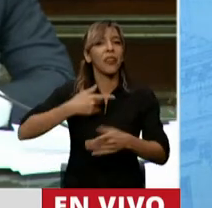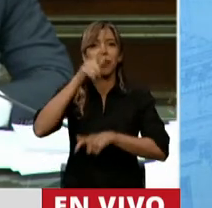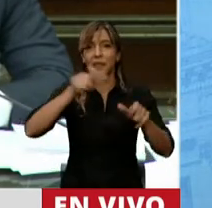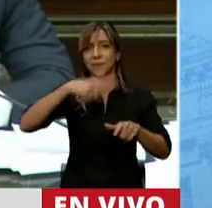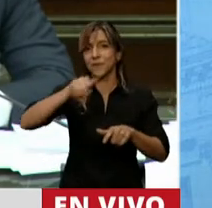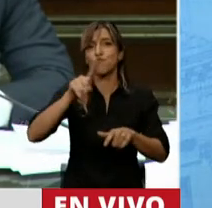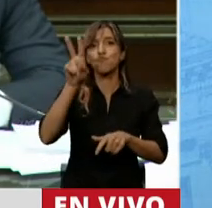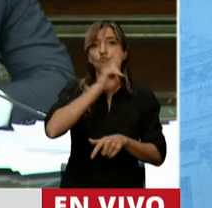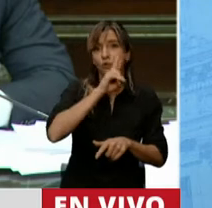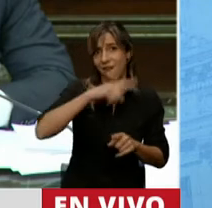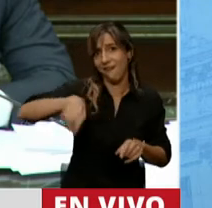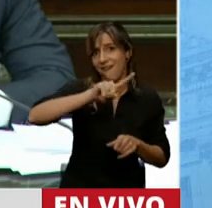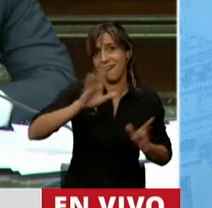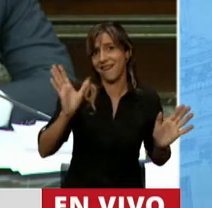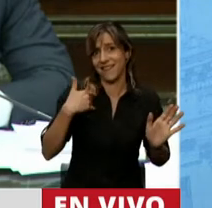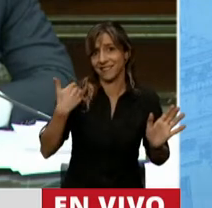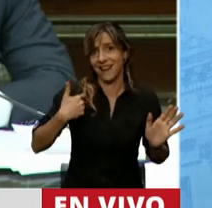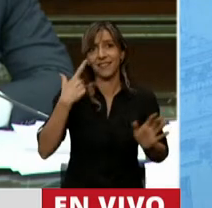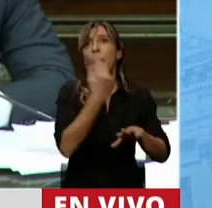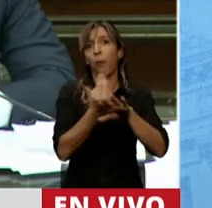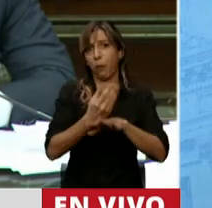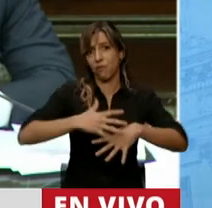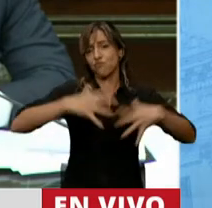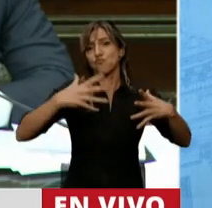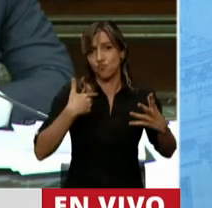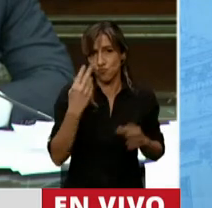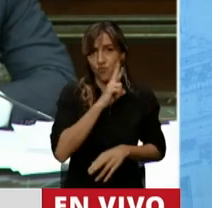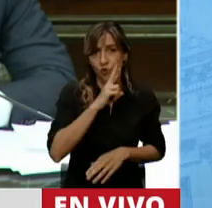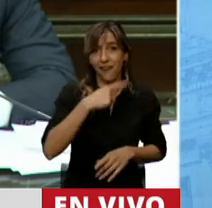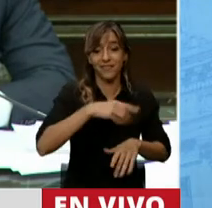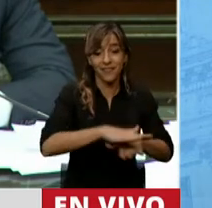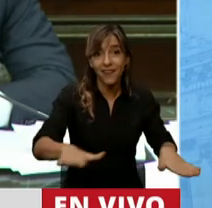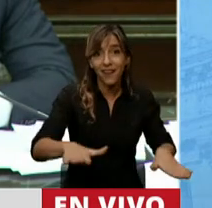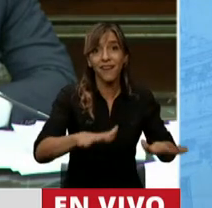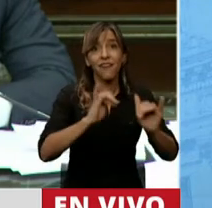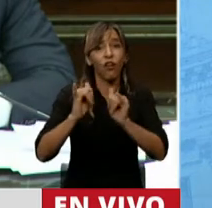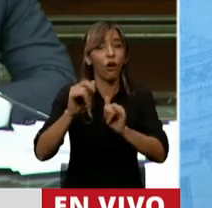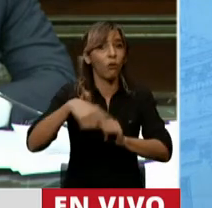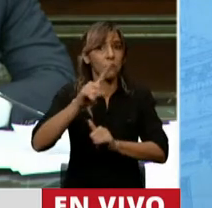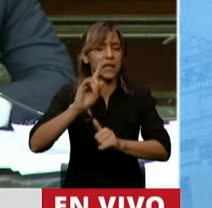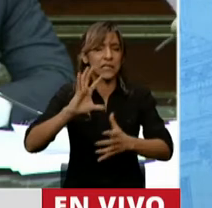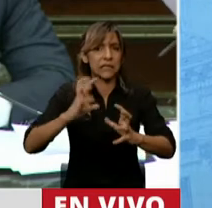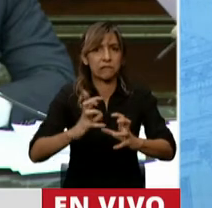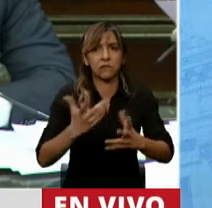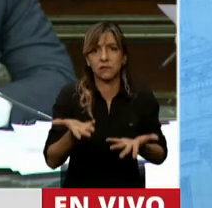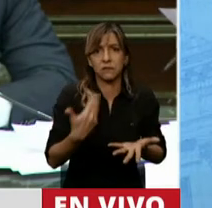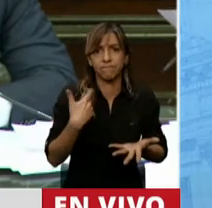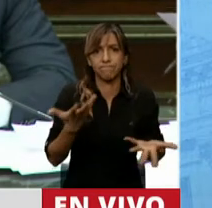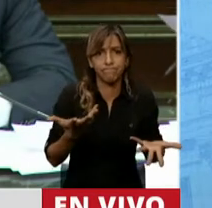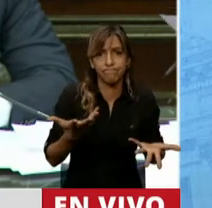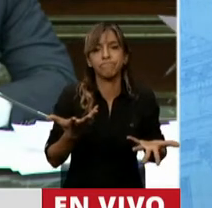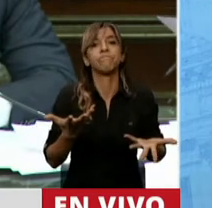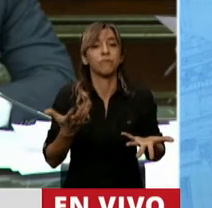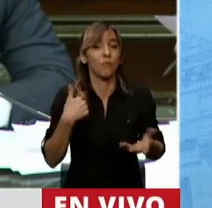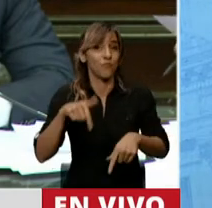tal vez los que más han sufrido y han sido perjudicados por el efecto de la pandemia, por el efecto del aislamiento. Y